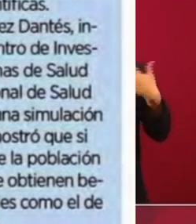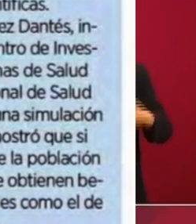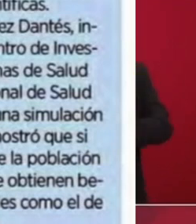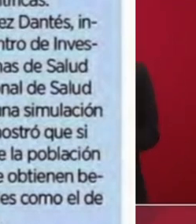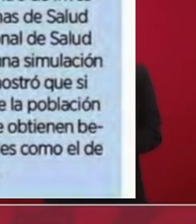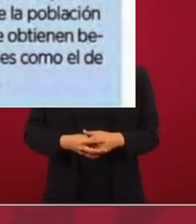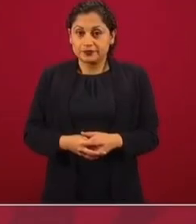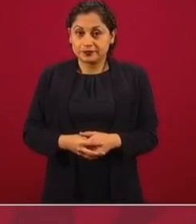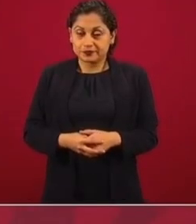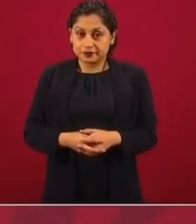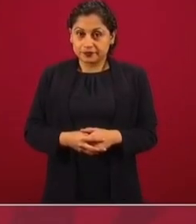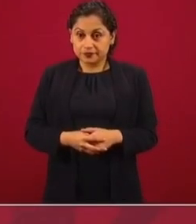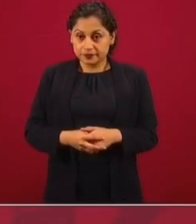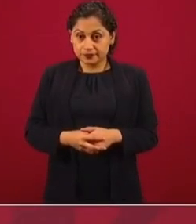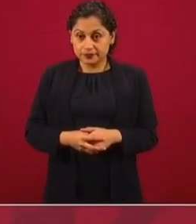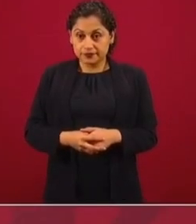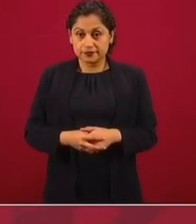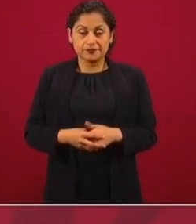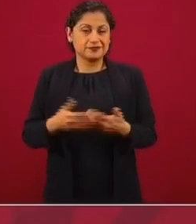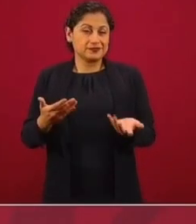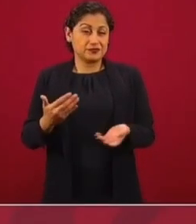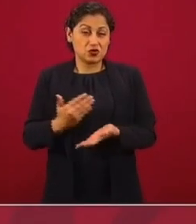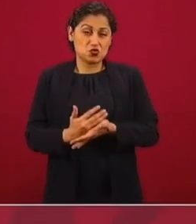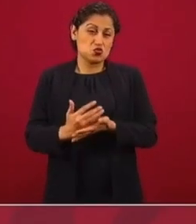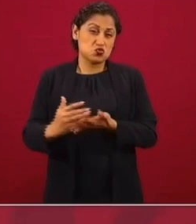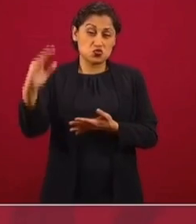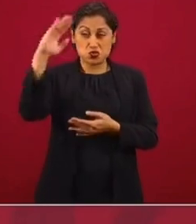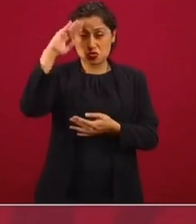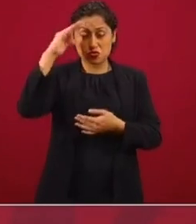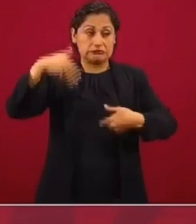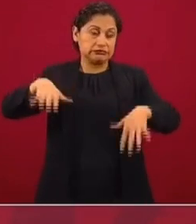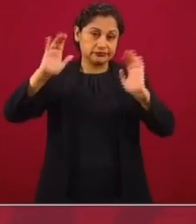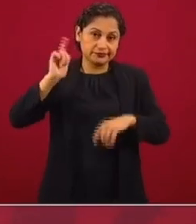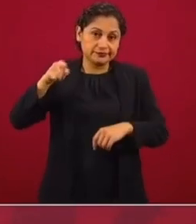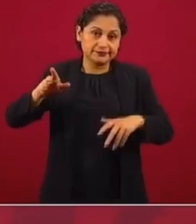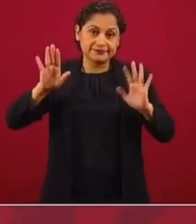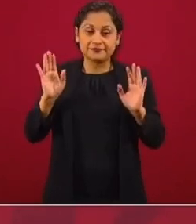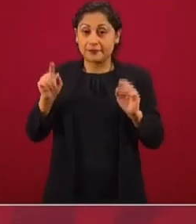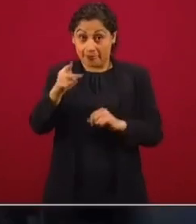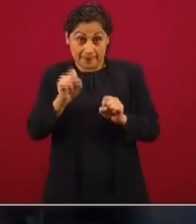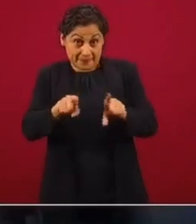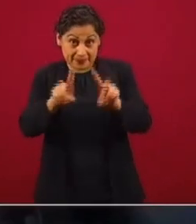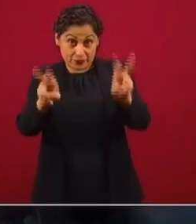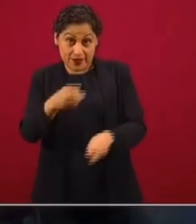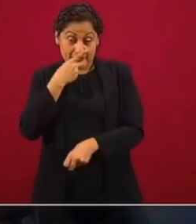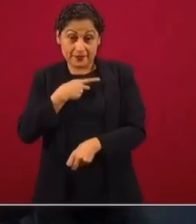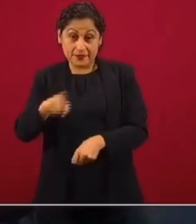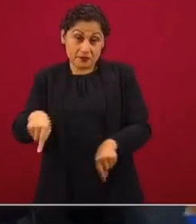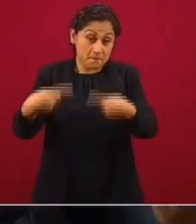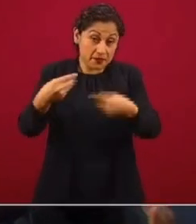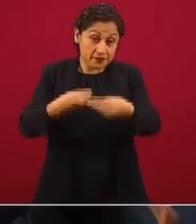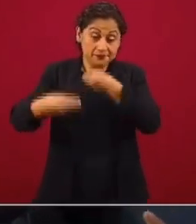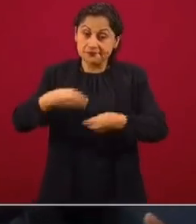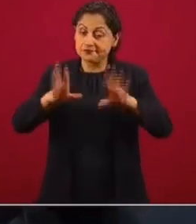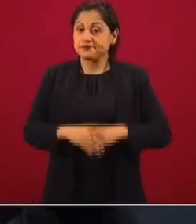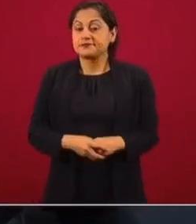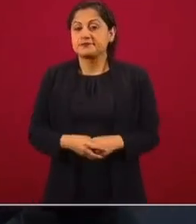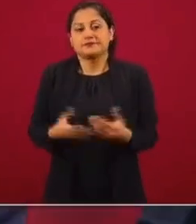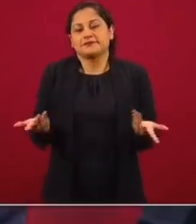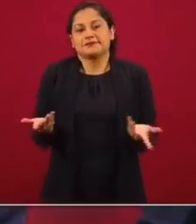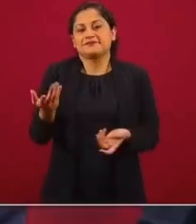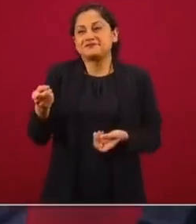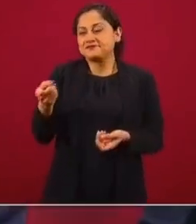desproporcionado, ojalá y fuese eso. Diciendo de diferencia. Sí, no, pues si fuese el